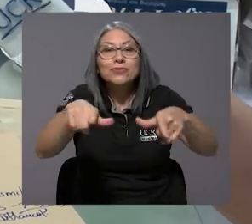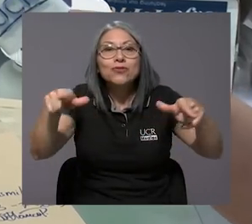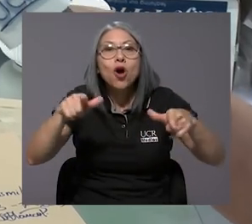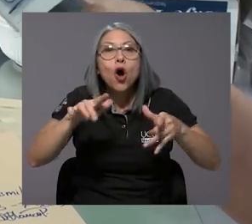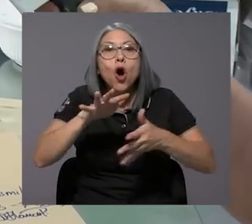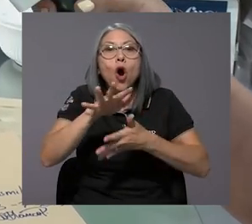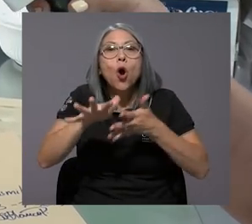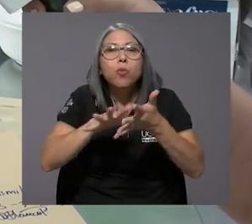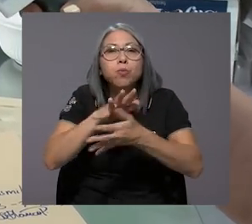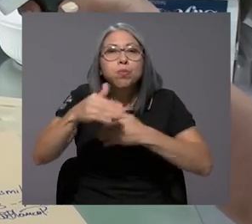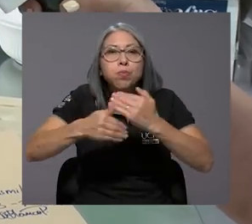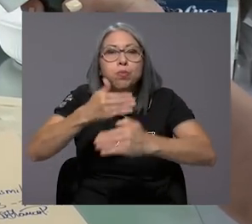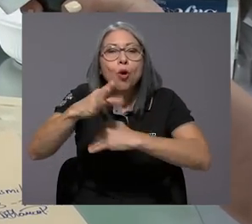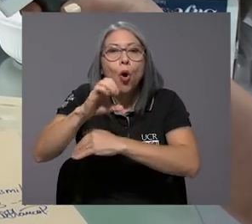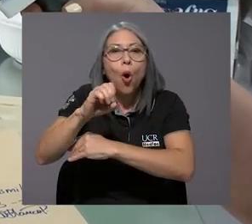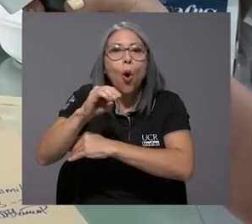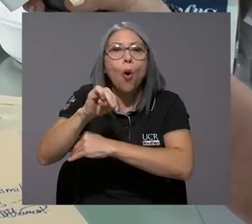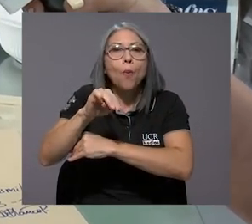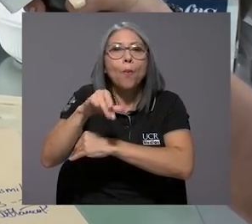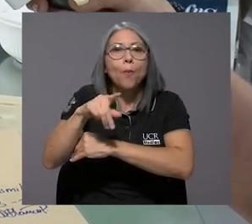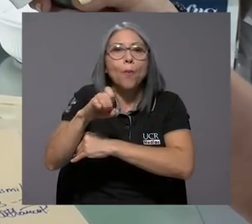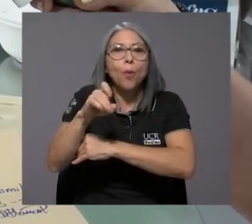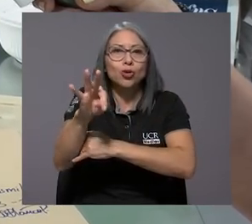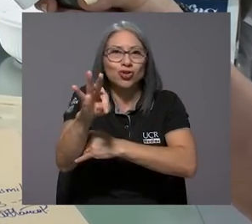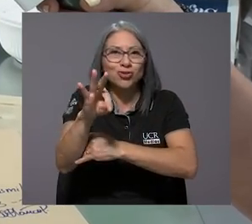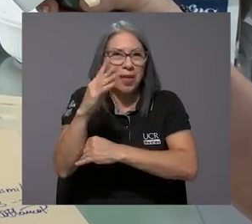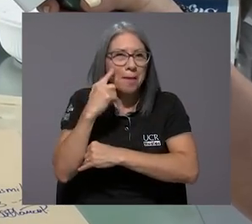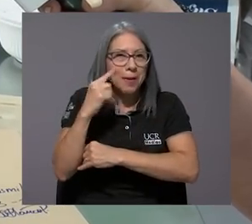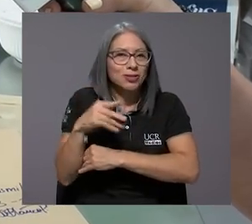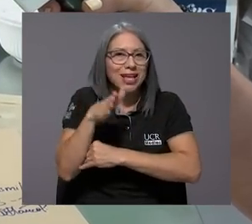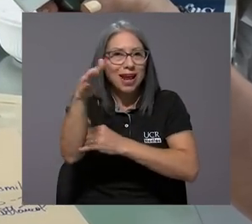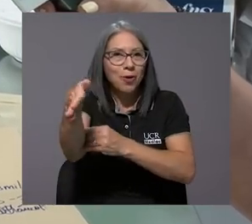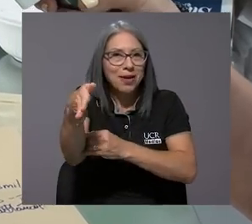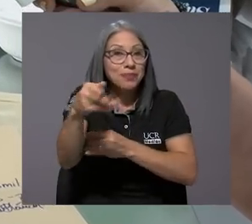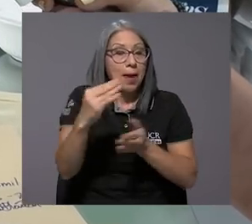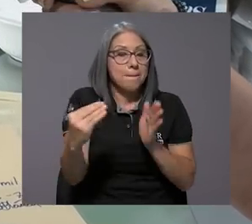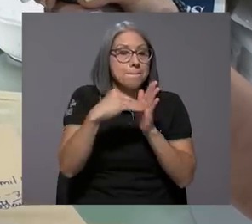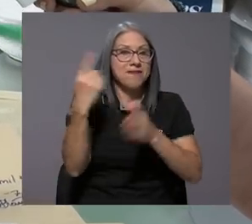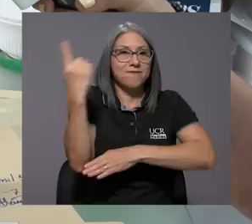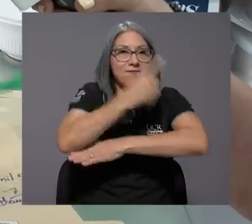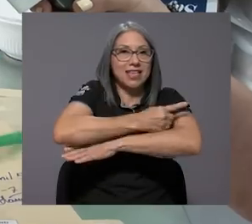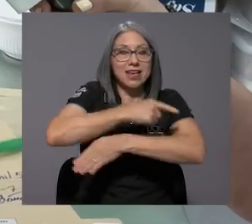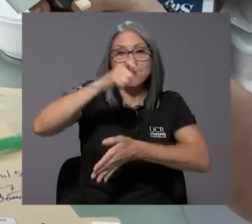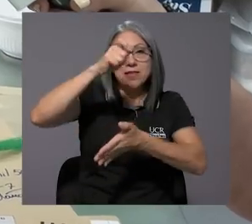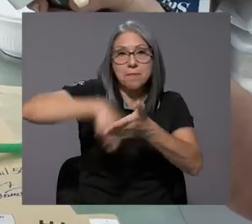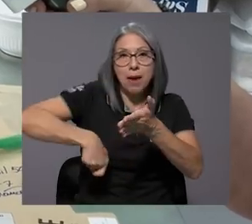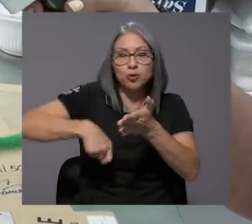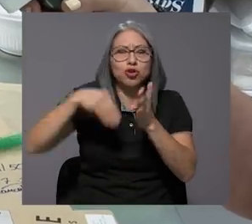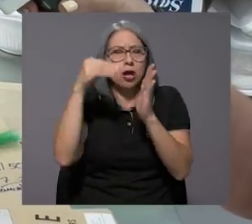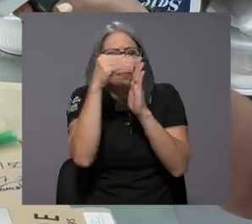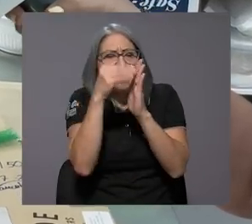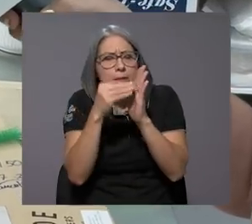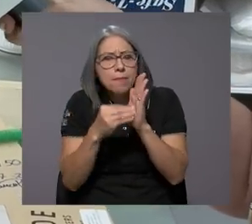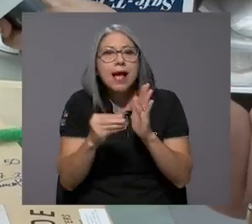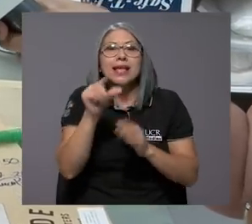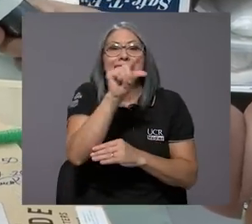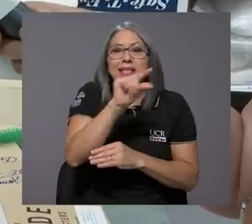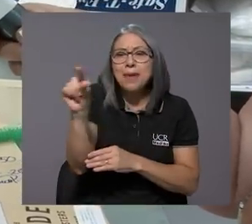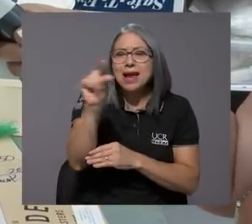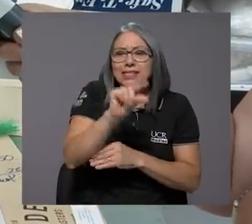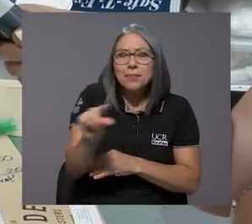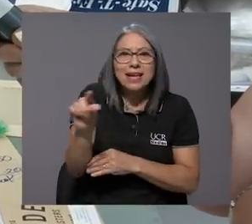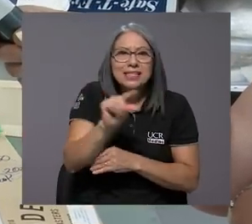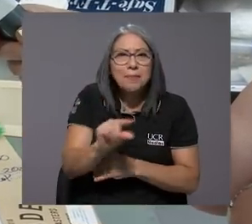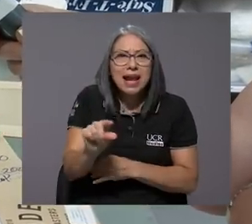compostaje en donde vamos a ir ahora. Nosotros le ponemos la fecha, lo firmamos, llevamos una bitácora y semana a semana estamos